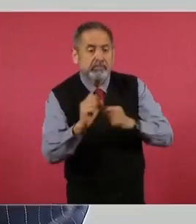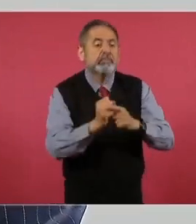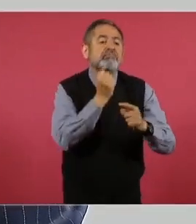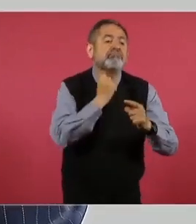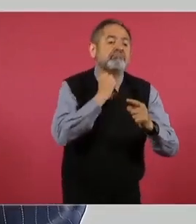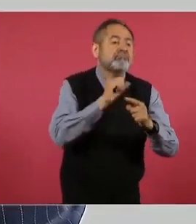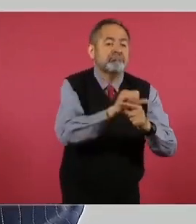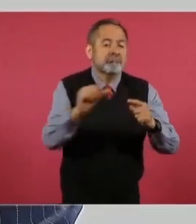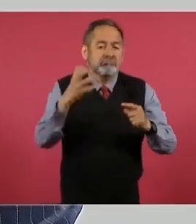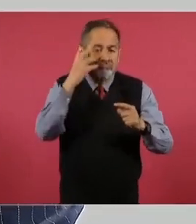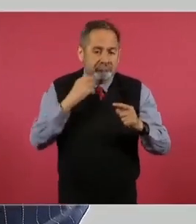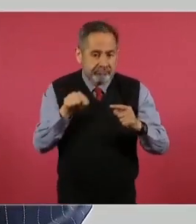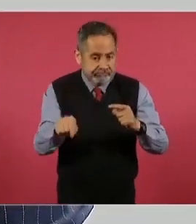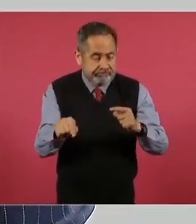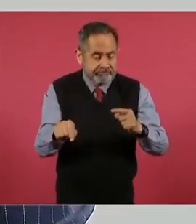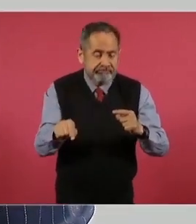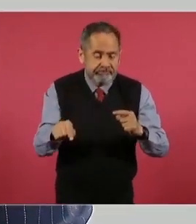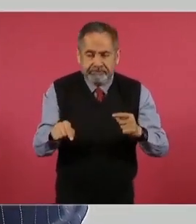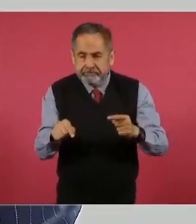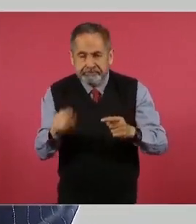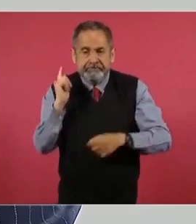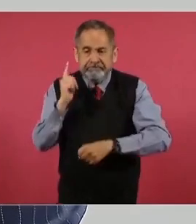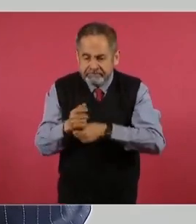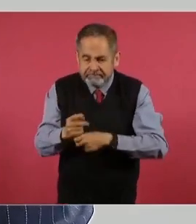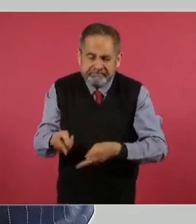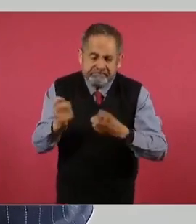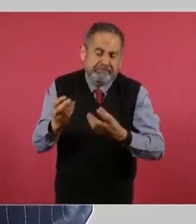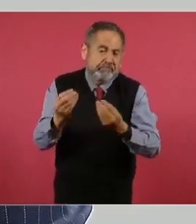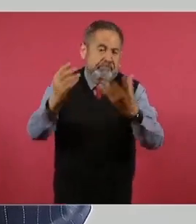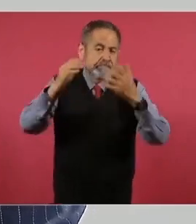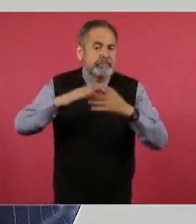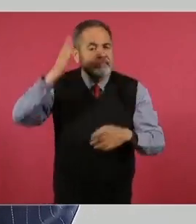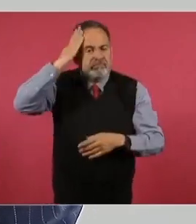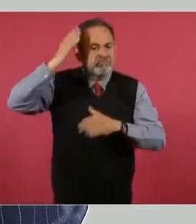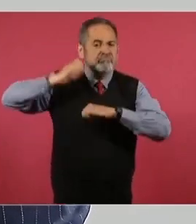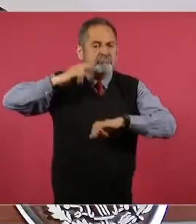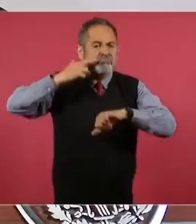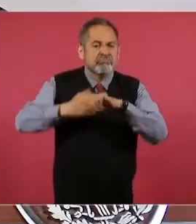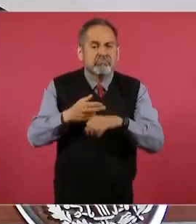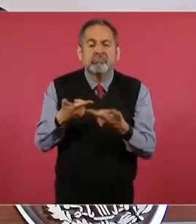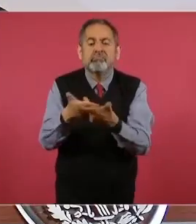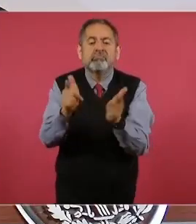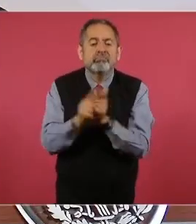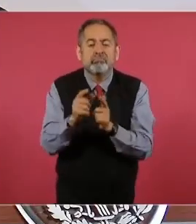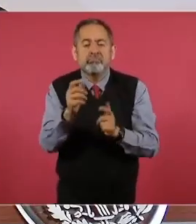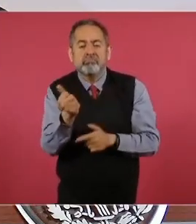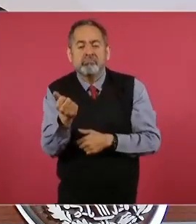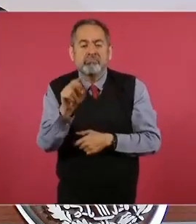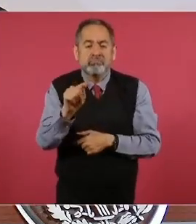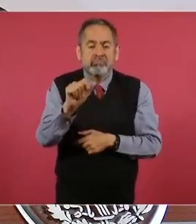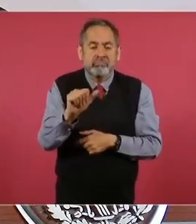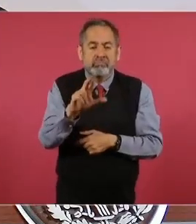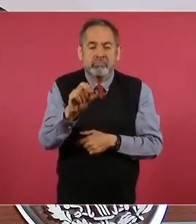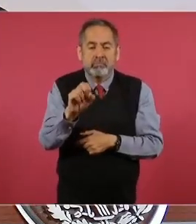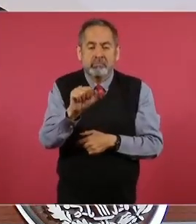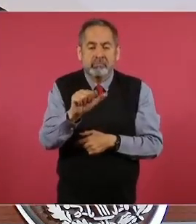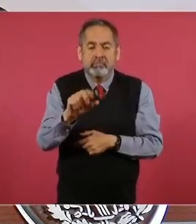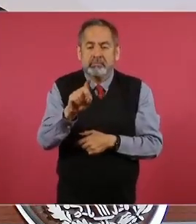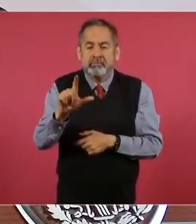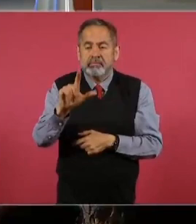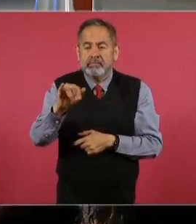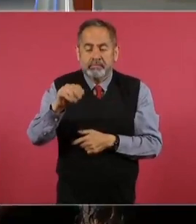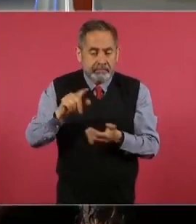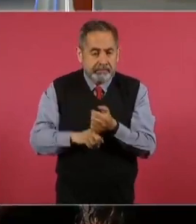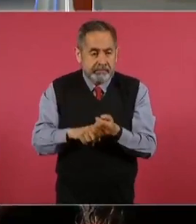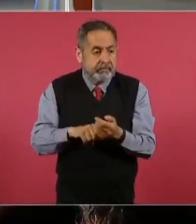El control de esta actividad ilegal la encabezó el cártel de Santa Rosa de Lima. La llegada del cártel